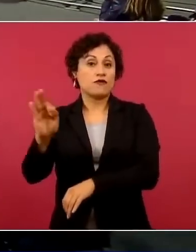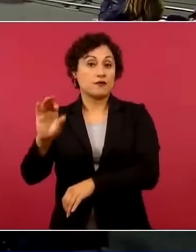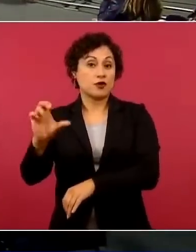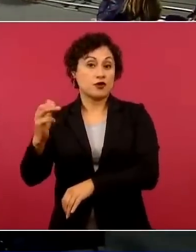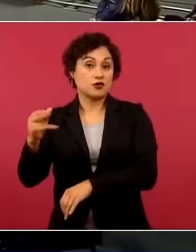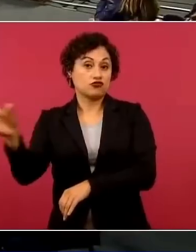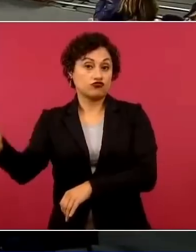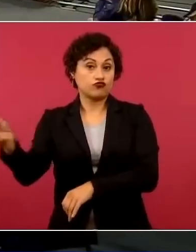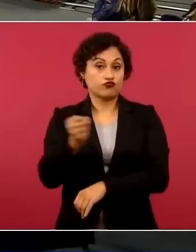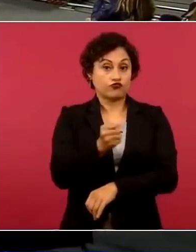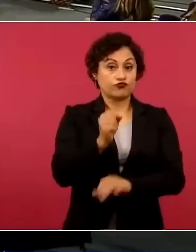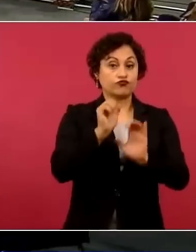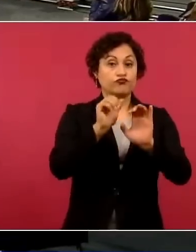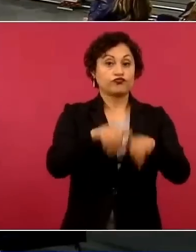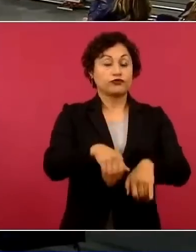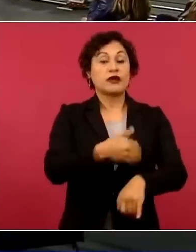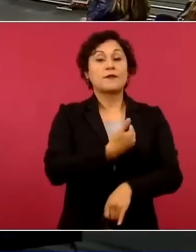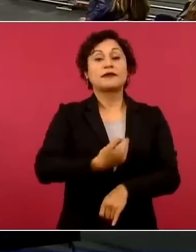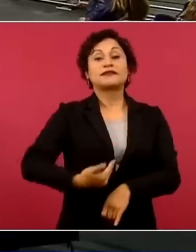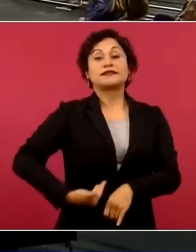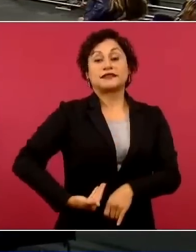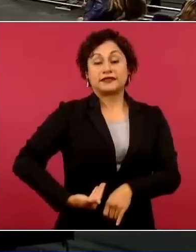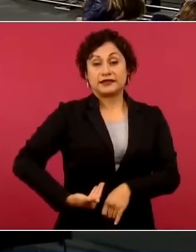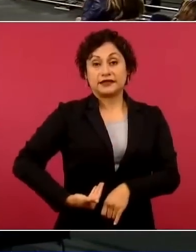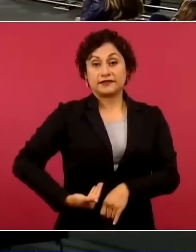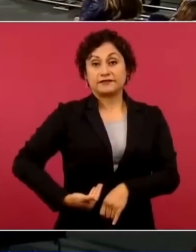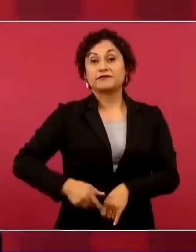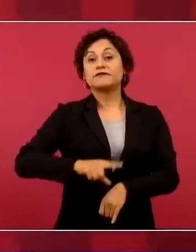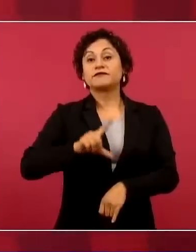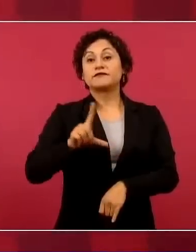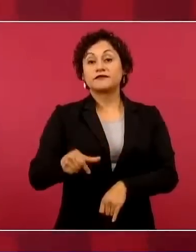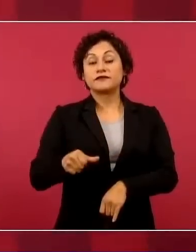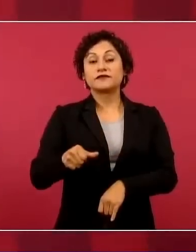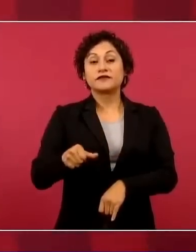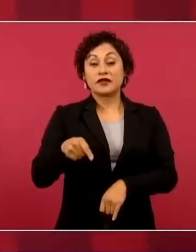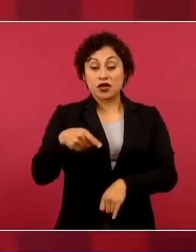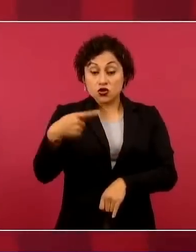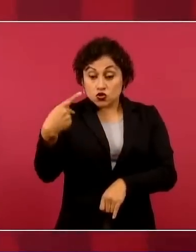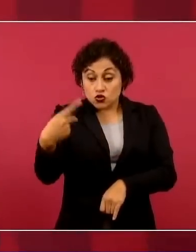le vende su empresa a Carlos Slim